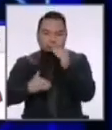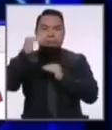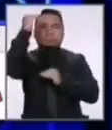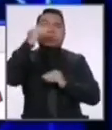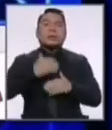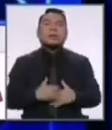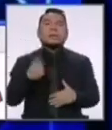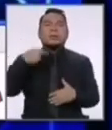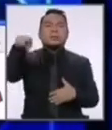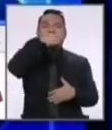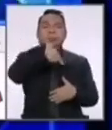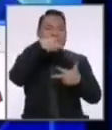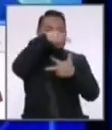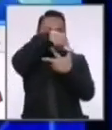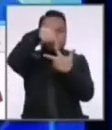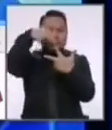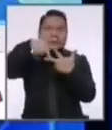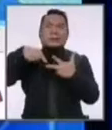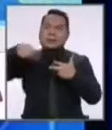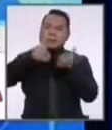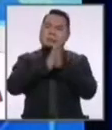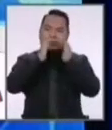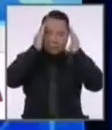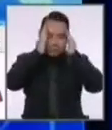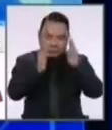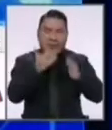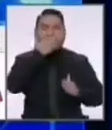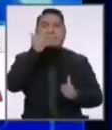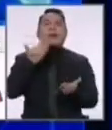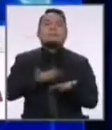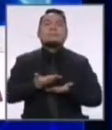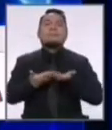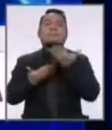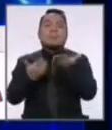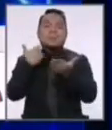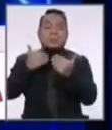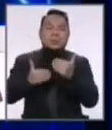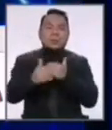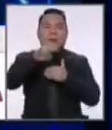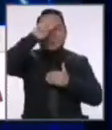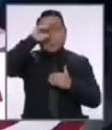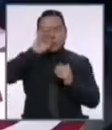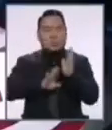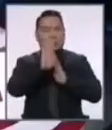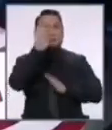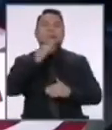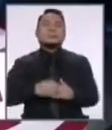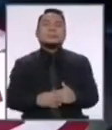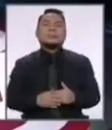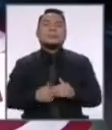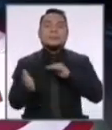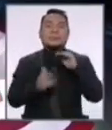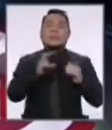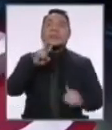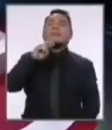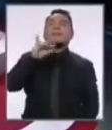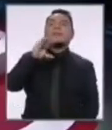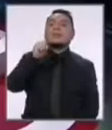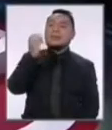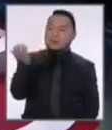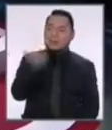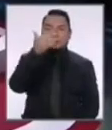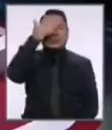Me gustaría que nos concentremos en estos tres puntos para tener las mejores propuestas para sacar el Perú adelante. Gracias. La candidata Verónica Ventos.